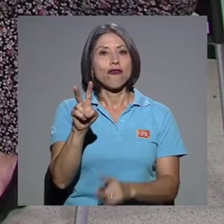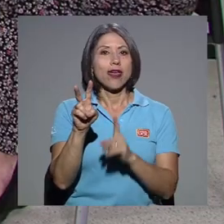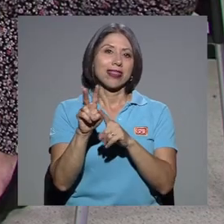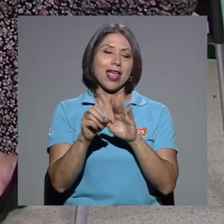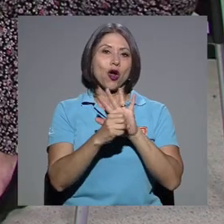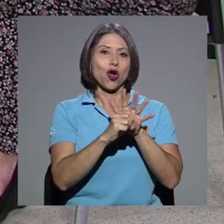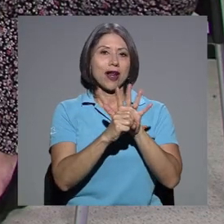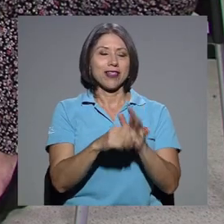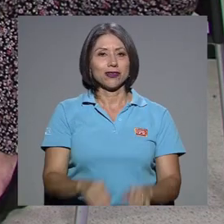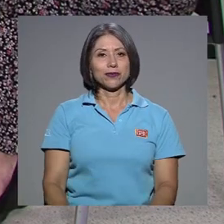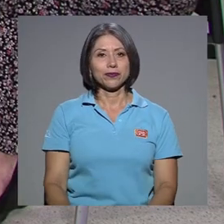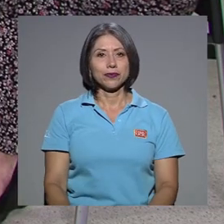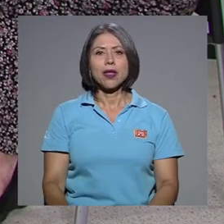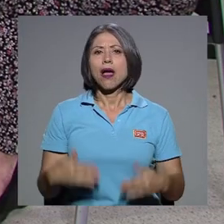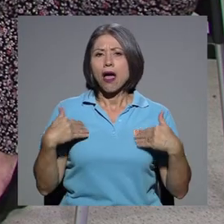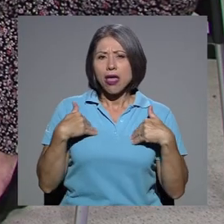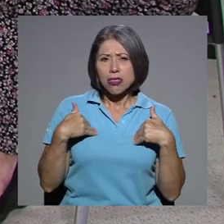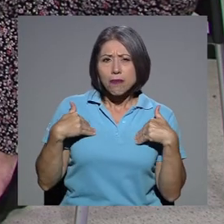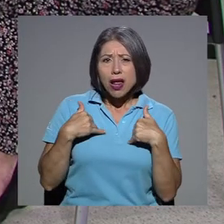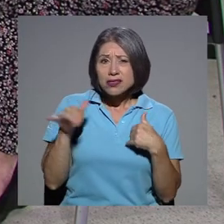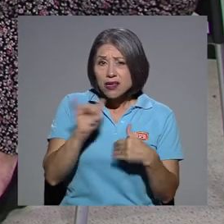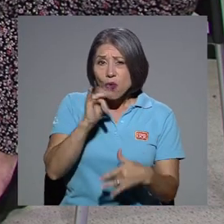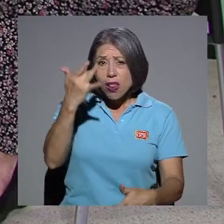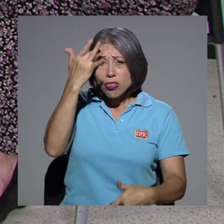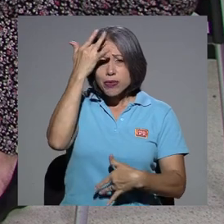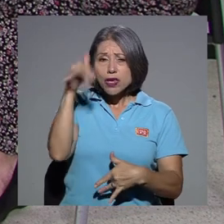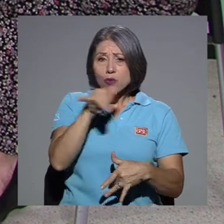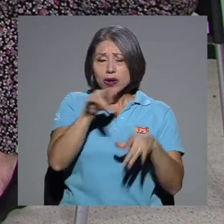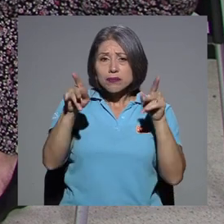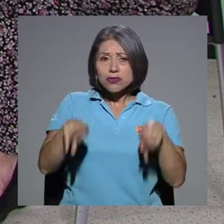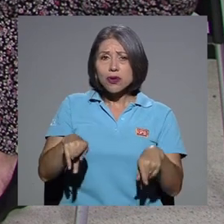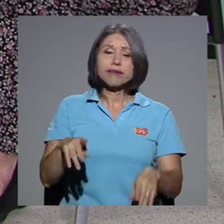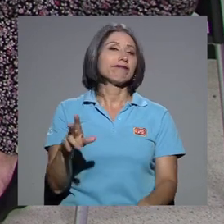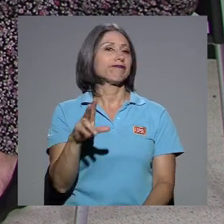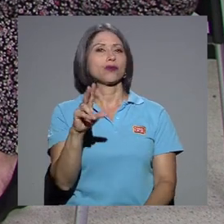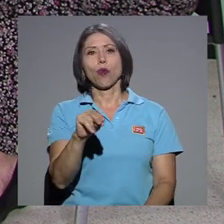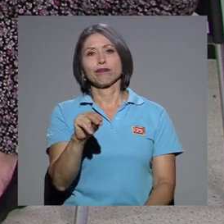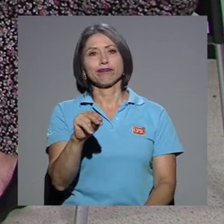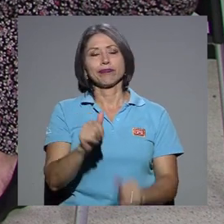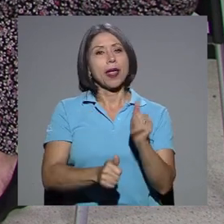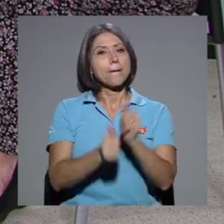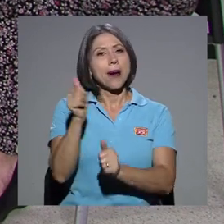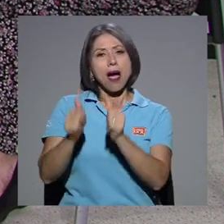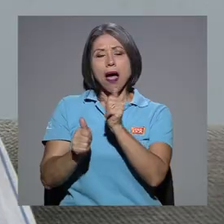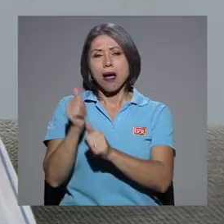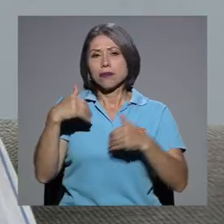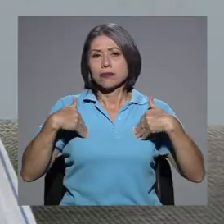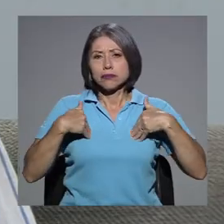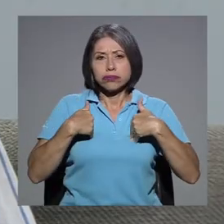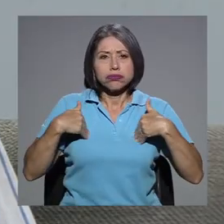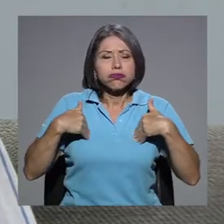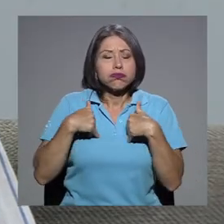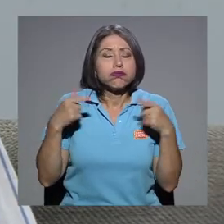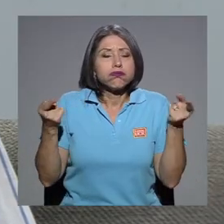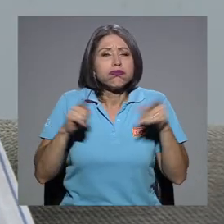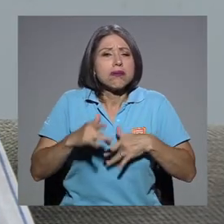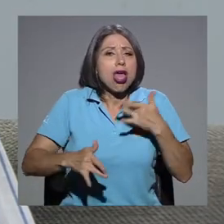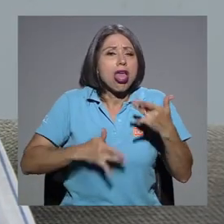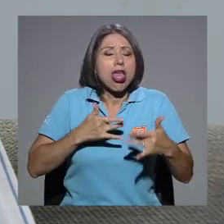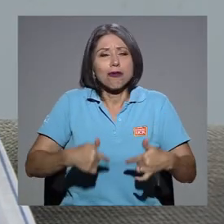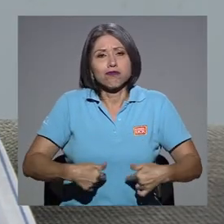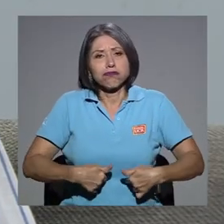¿A los animales los afecta igual que a las personas? No, de hecho, la mayoría de los animales presentan síntomas digestivos,